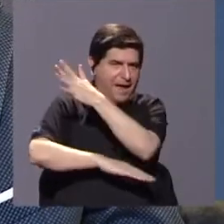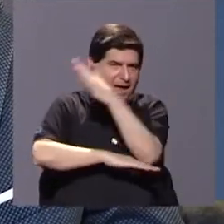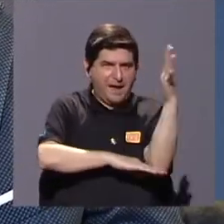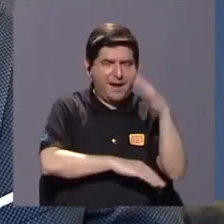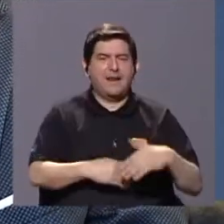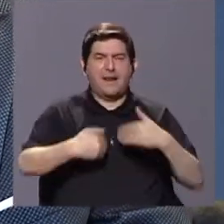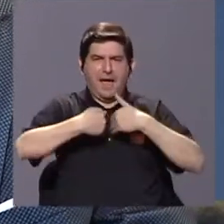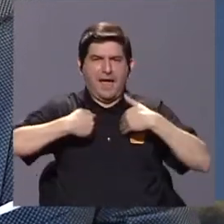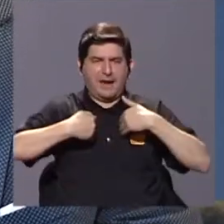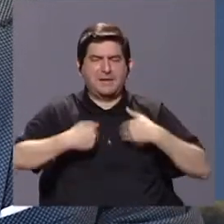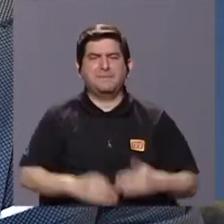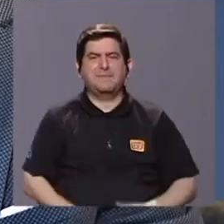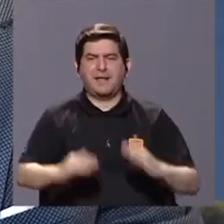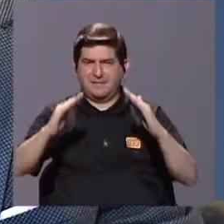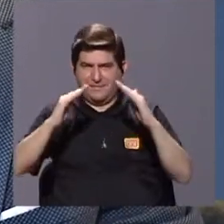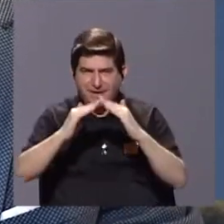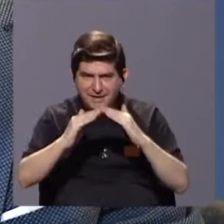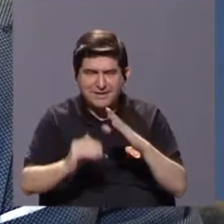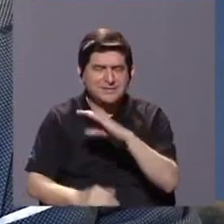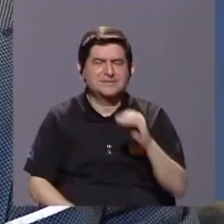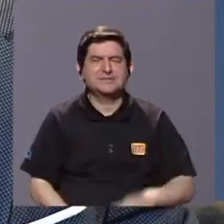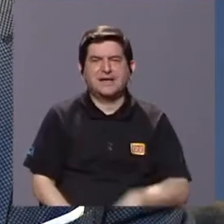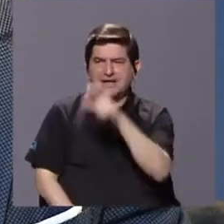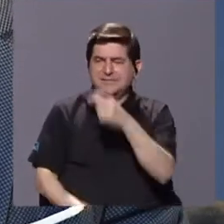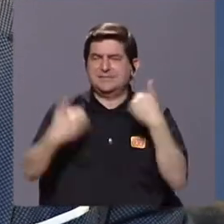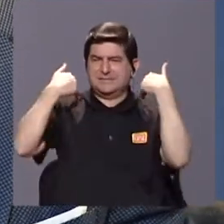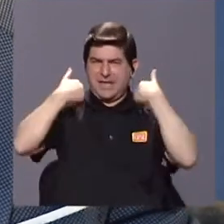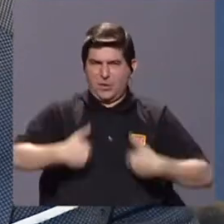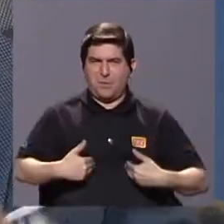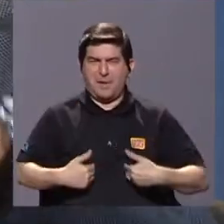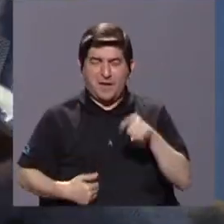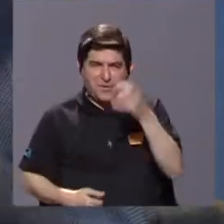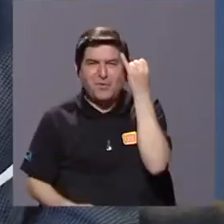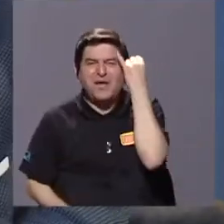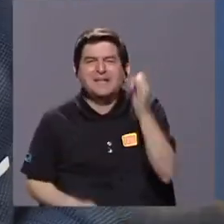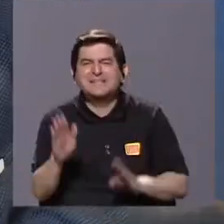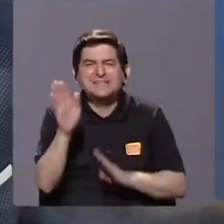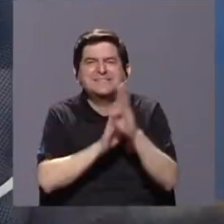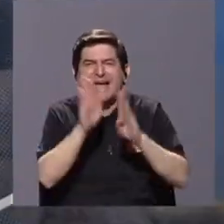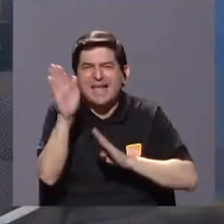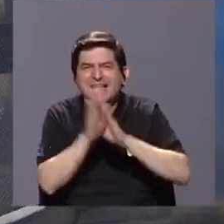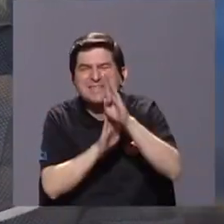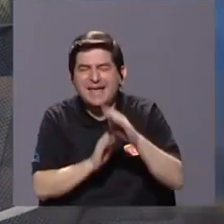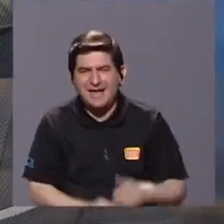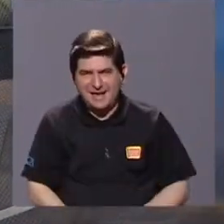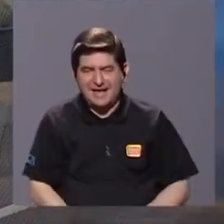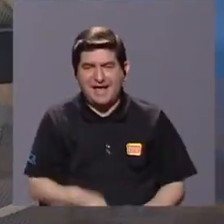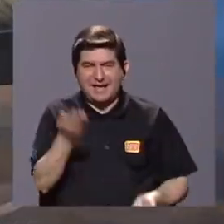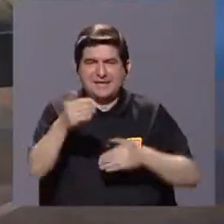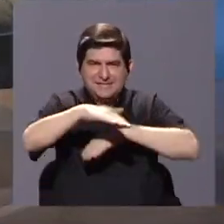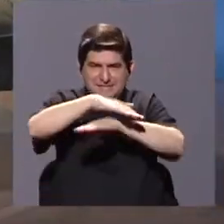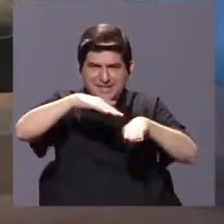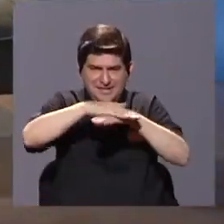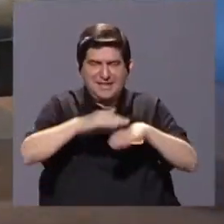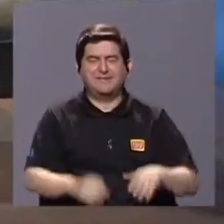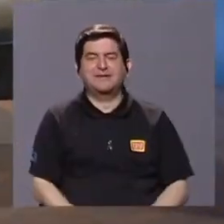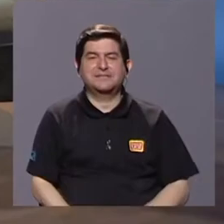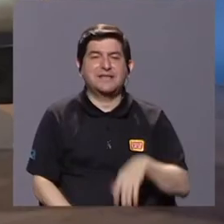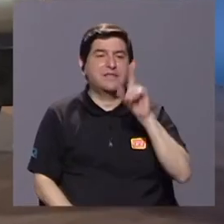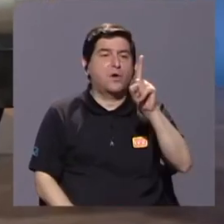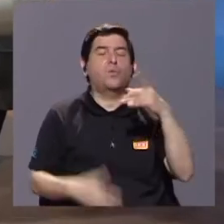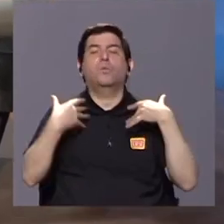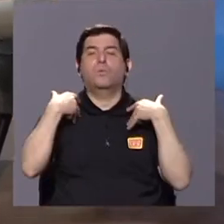domésticos, ser humano. Desarrollemos esa idea que es básicamente el principio de una salud que usted